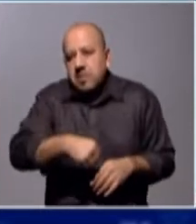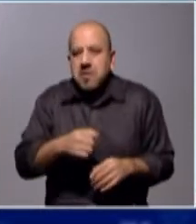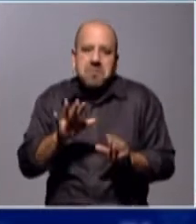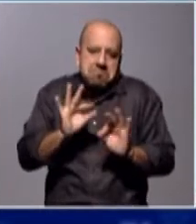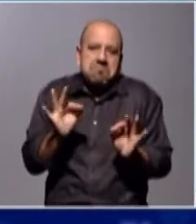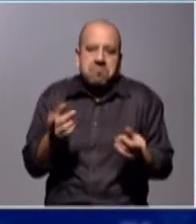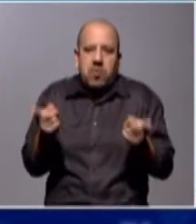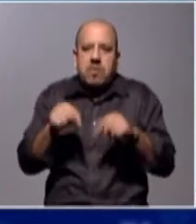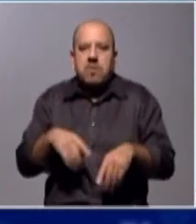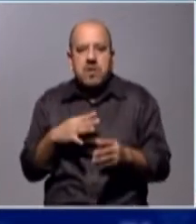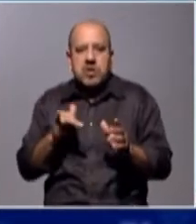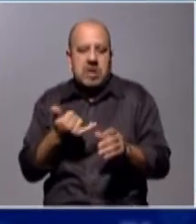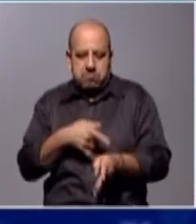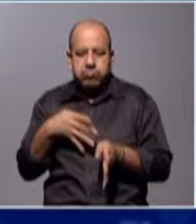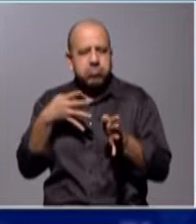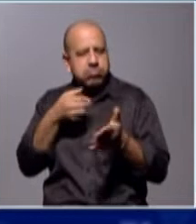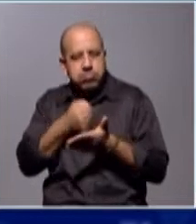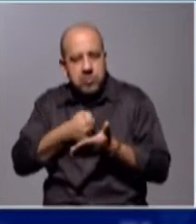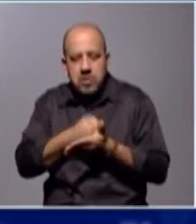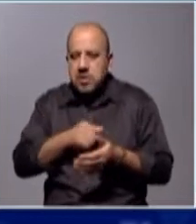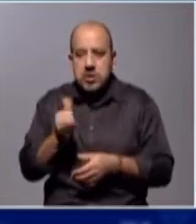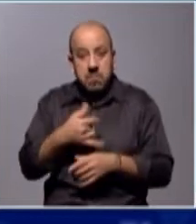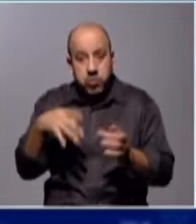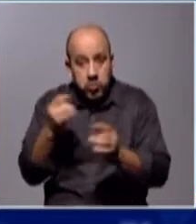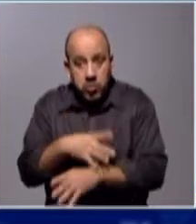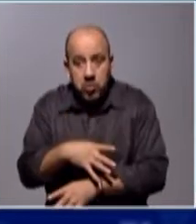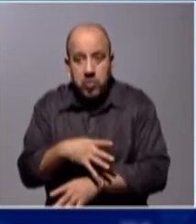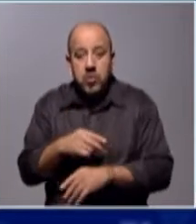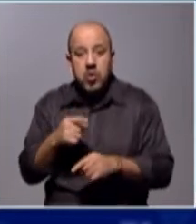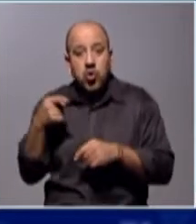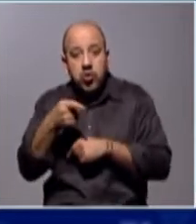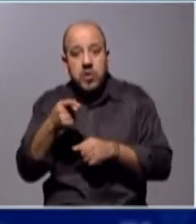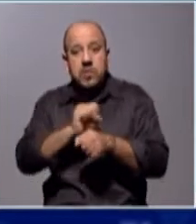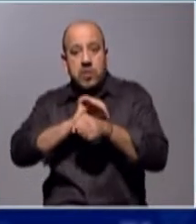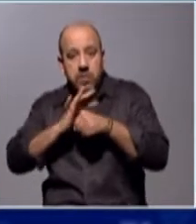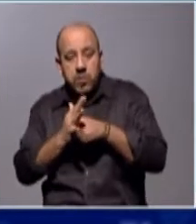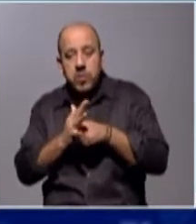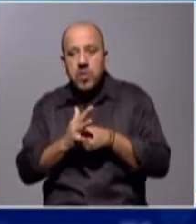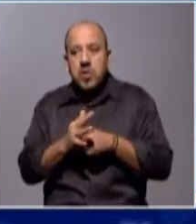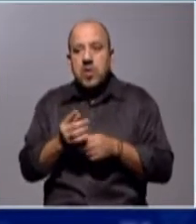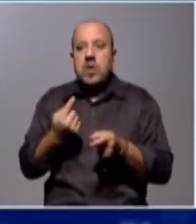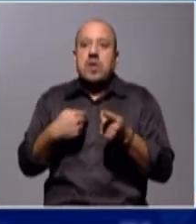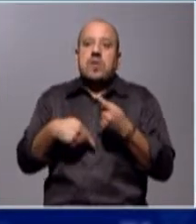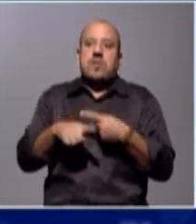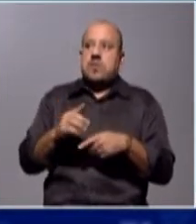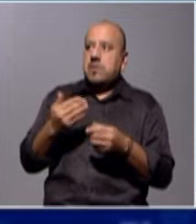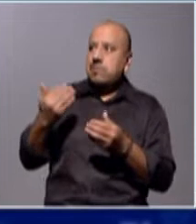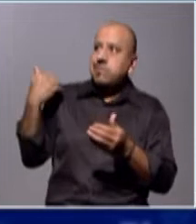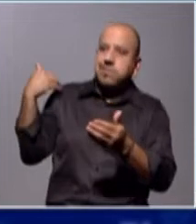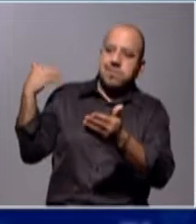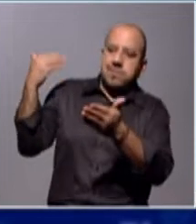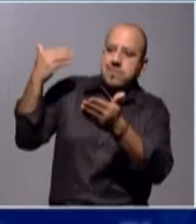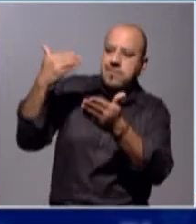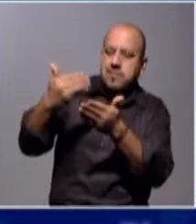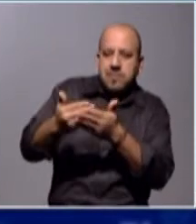la lucha ya estaba, que ya se había ganado, y era todo tiempo perdido aquello que